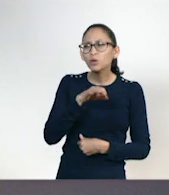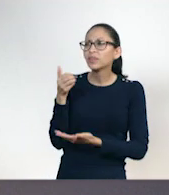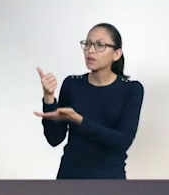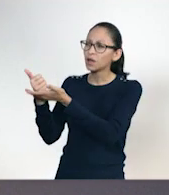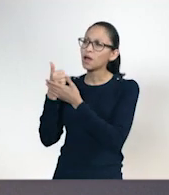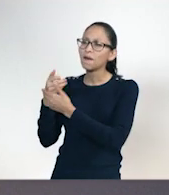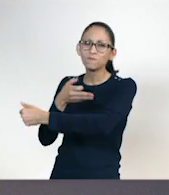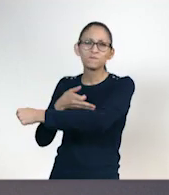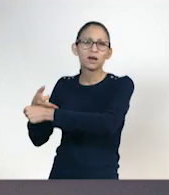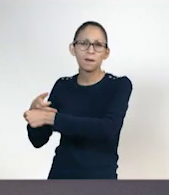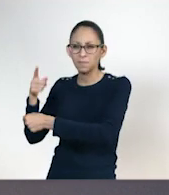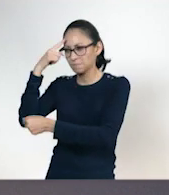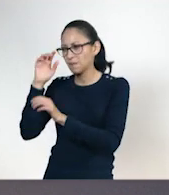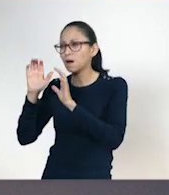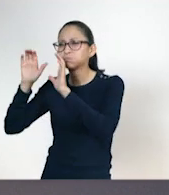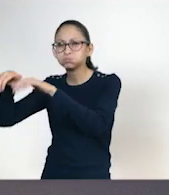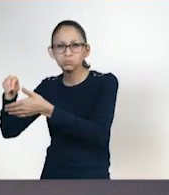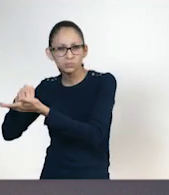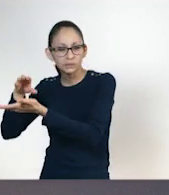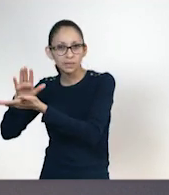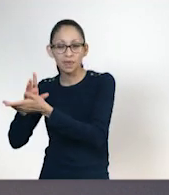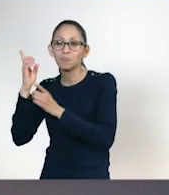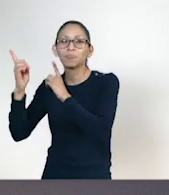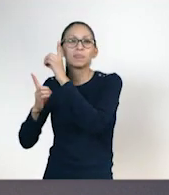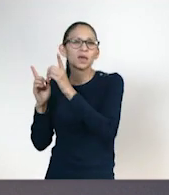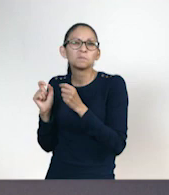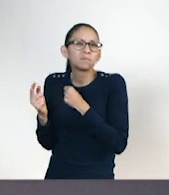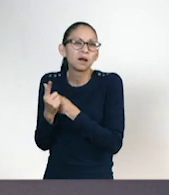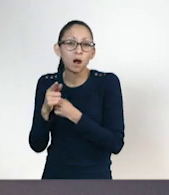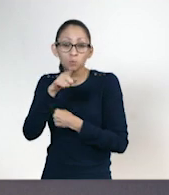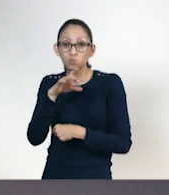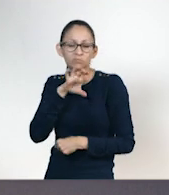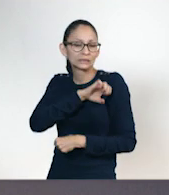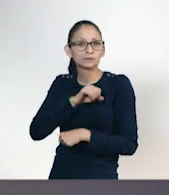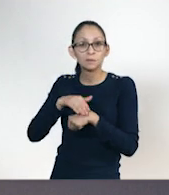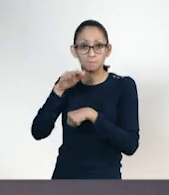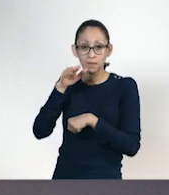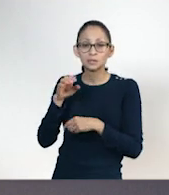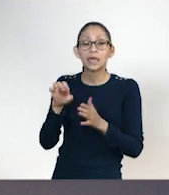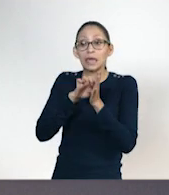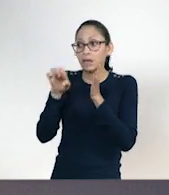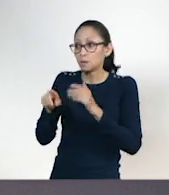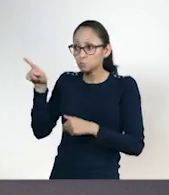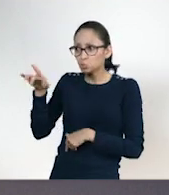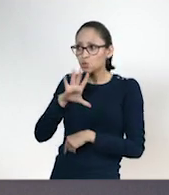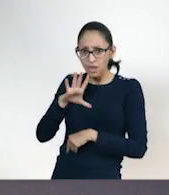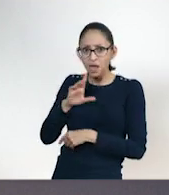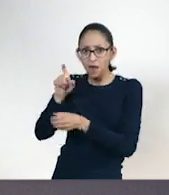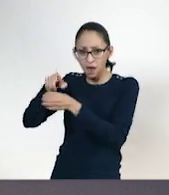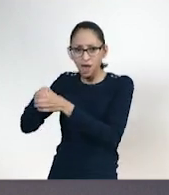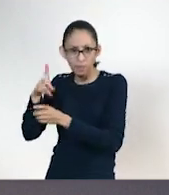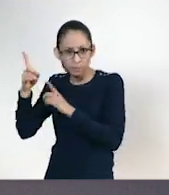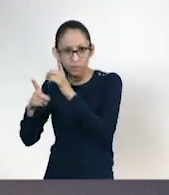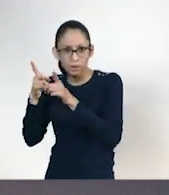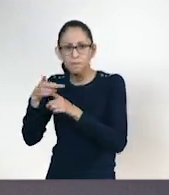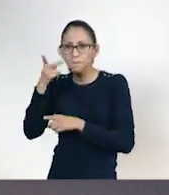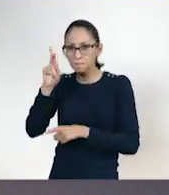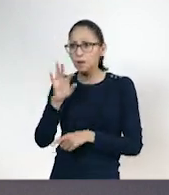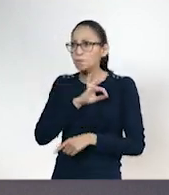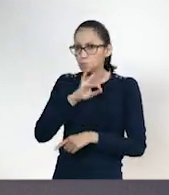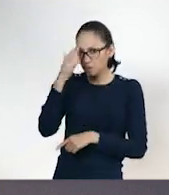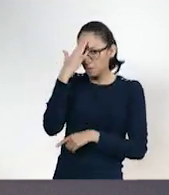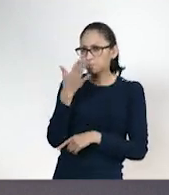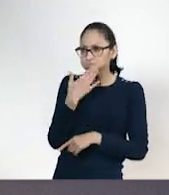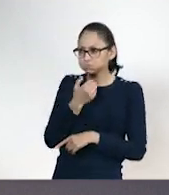algún equipo del deporte que más te guste. Y si ya practicas alguno y consideras que tienes las habilidades sobresalientes, acércate a las